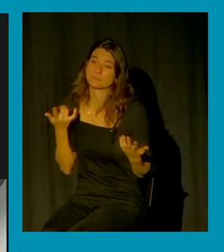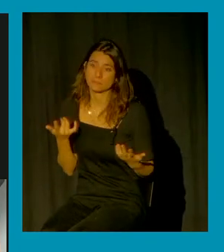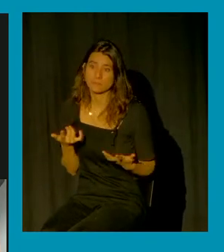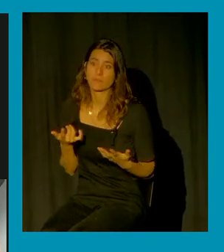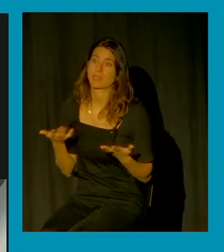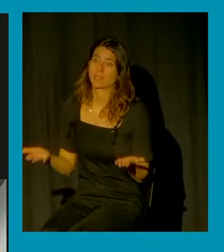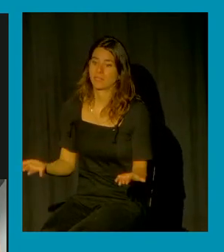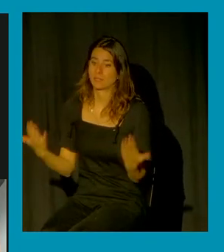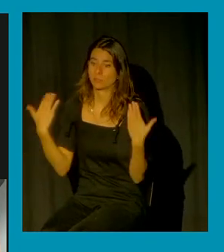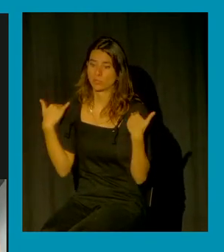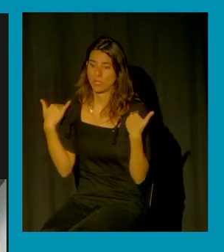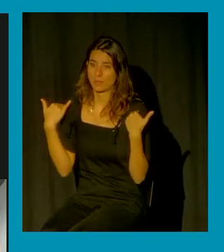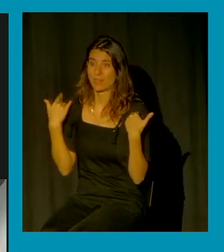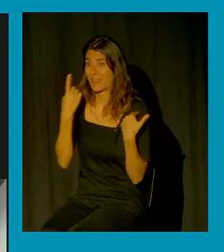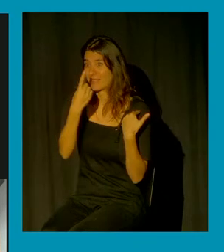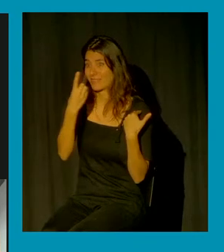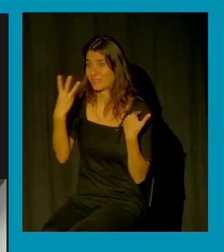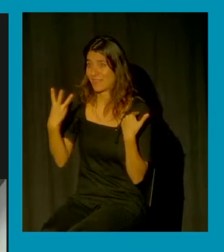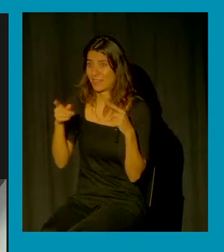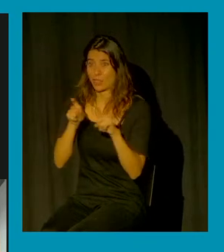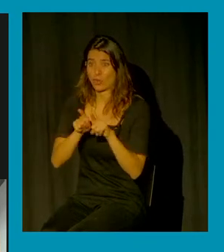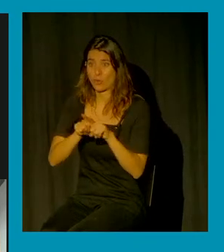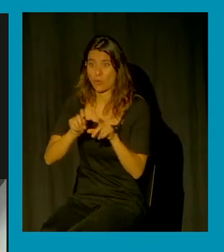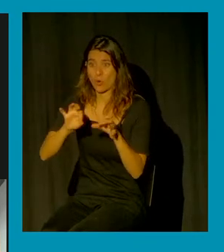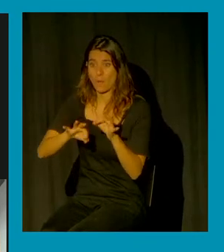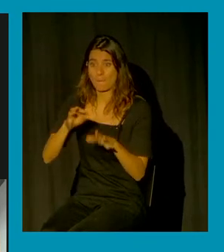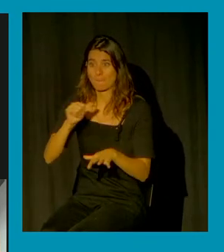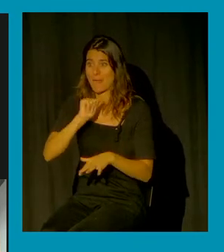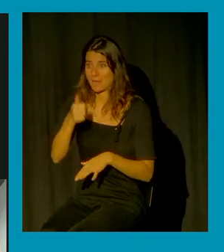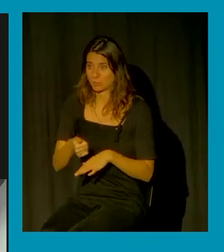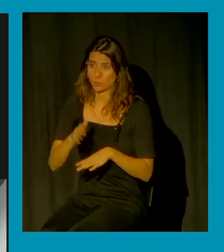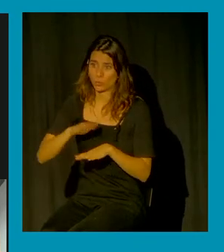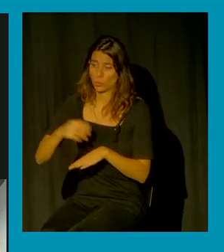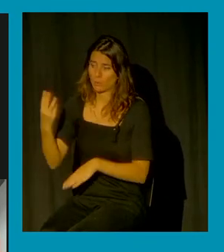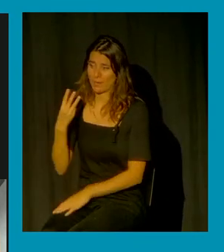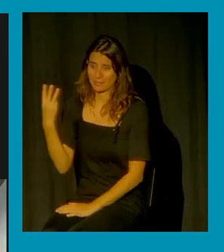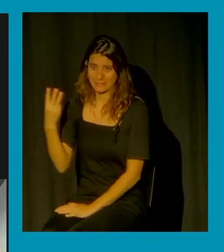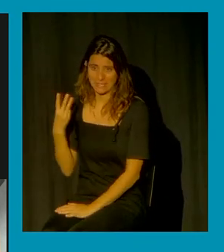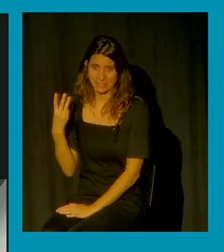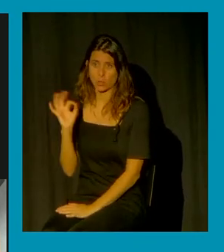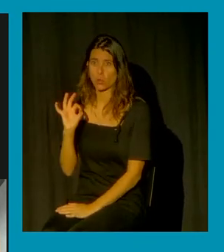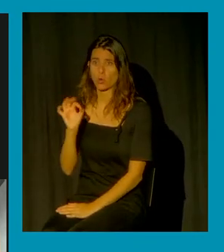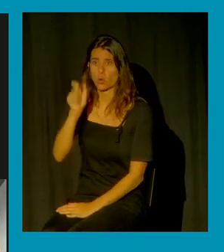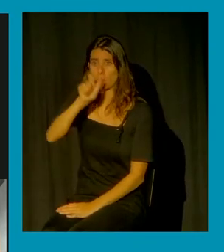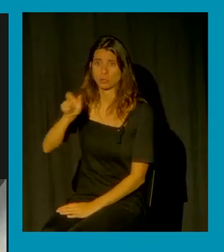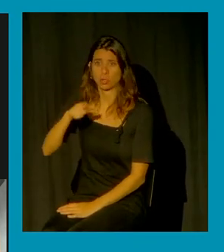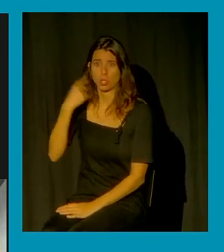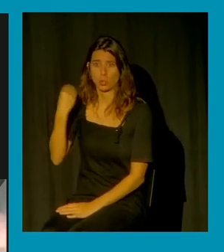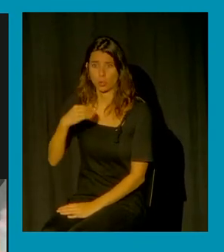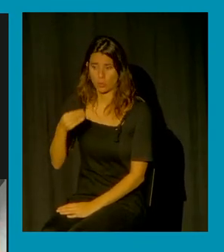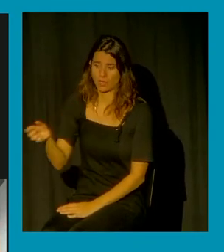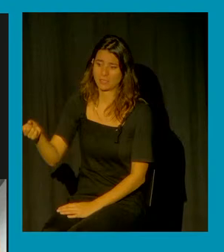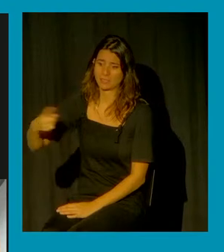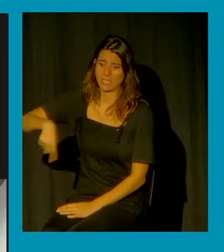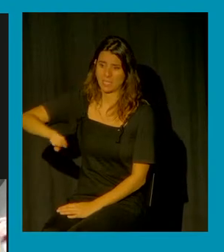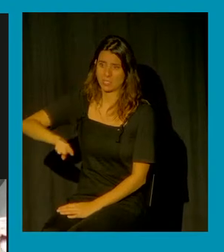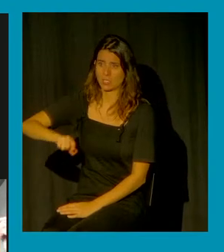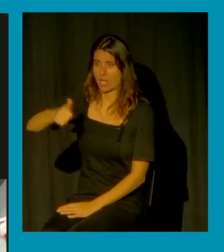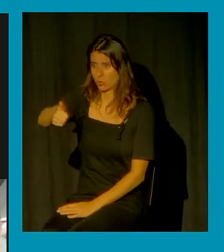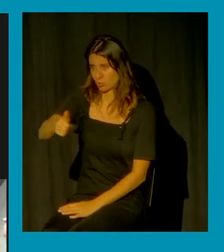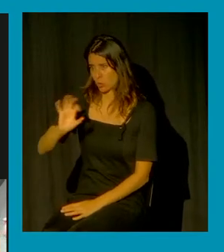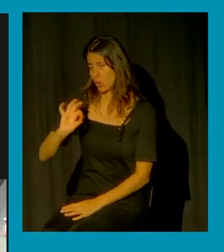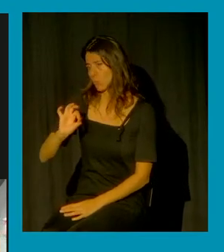por extensión de toda la gente joven que también ha podido hacer autosto o ha trasguidido alguna de las muchas normas que el patriarcado